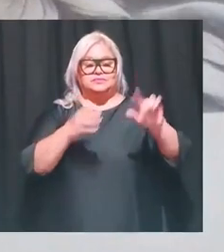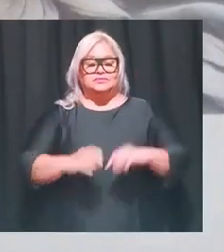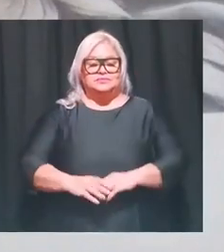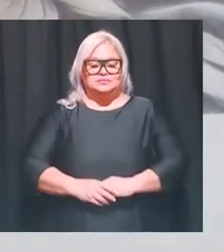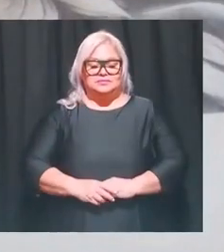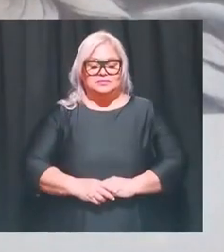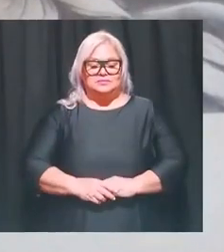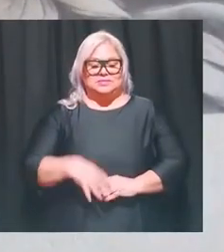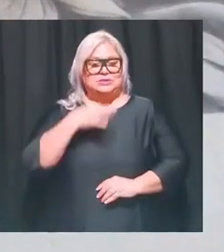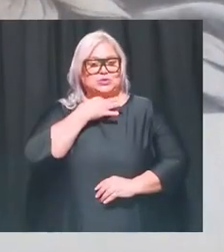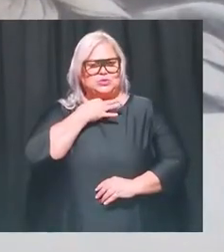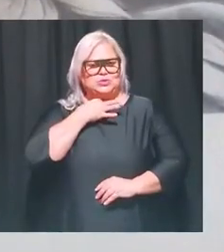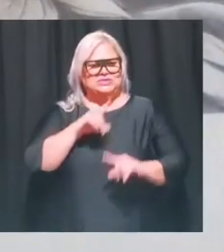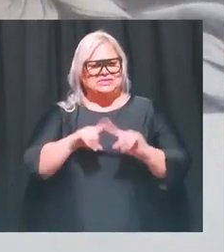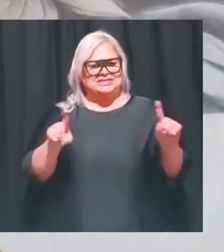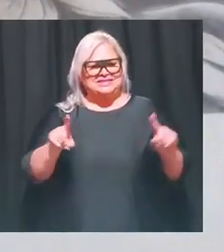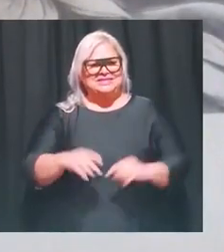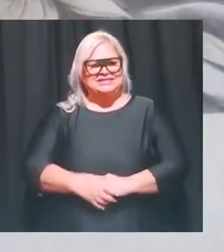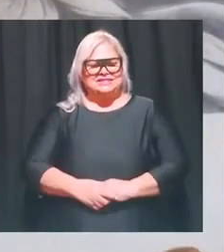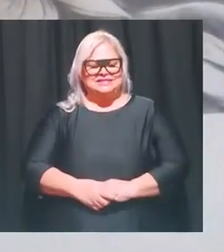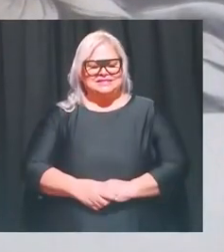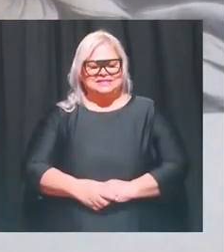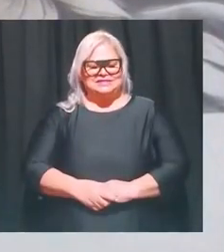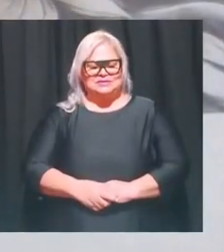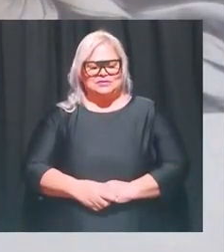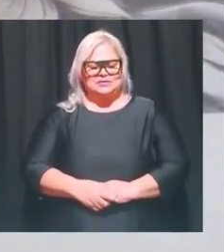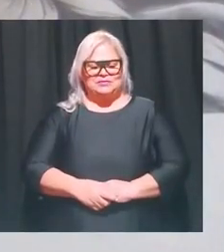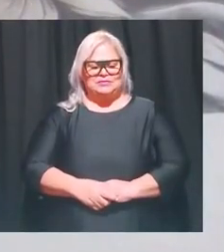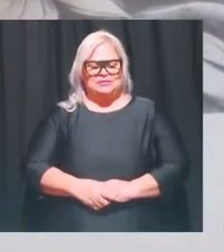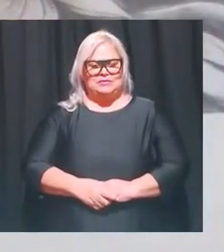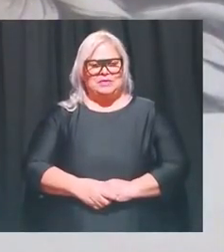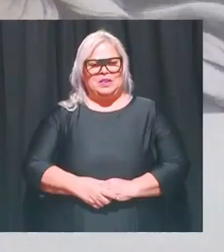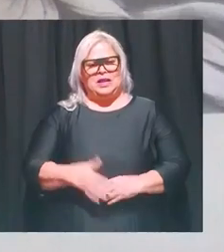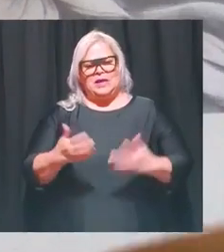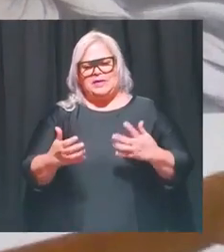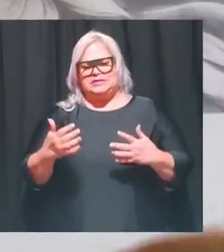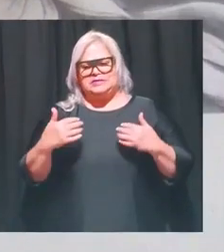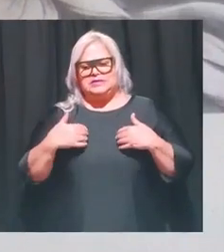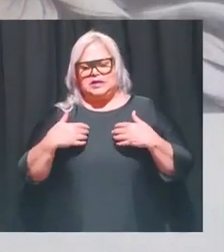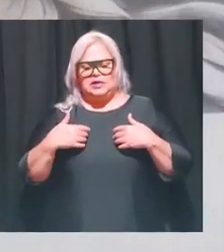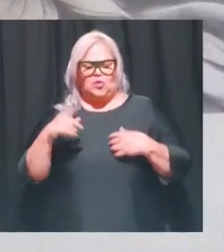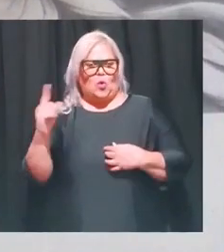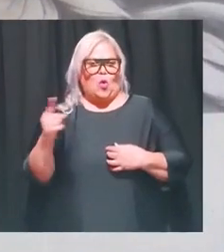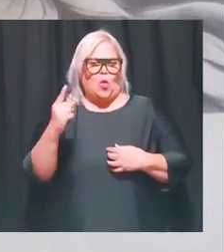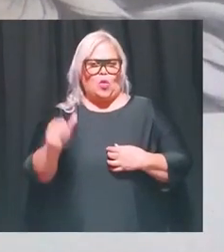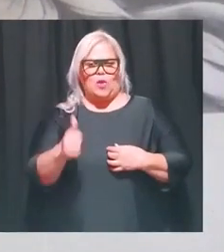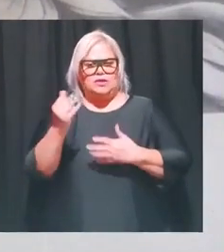que raro ese no déjame ver ese a ver si tengo como algo que haya dicho esa estudiante